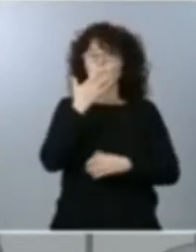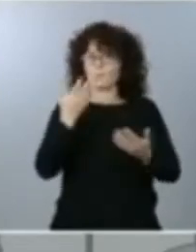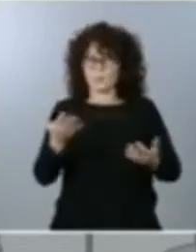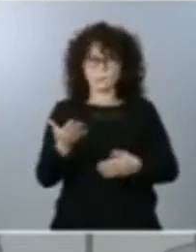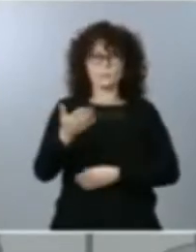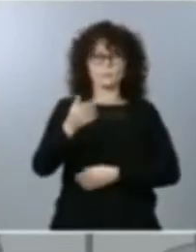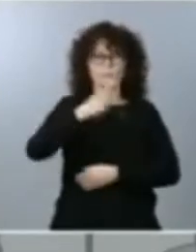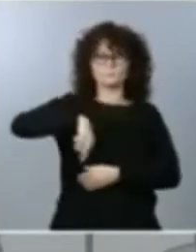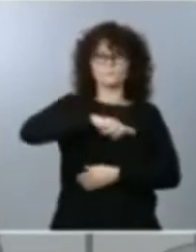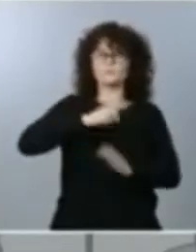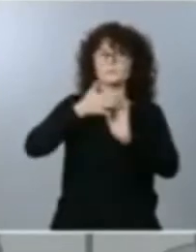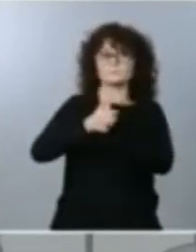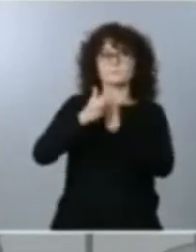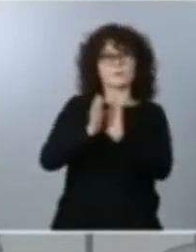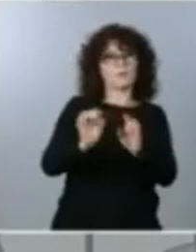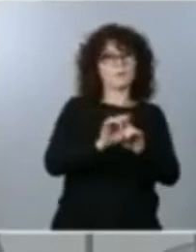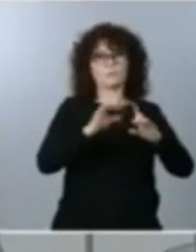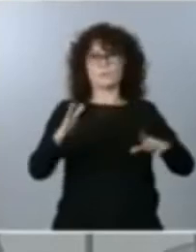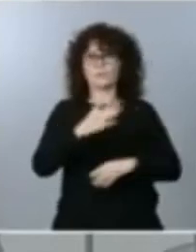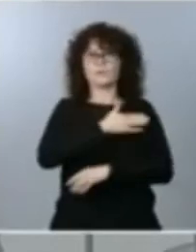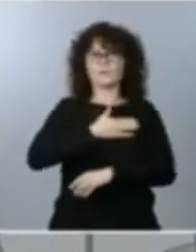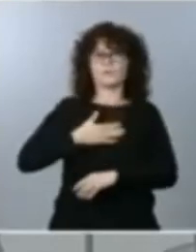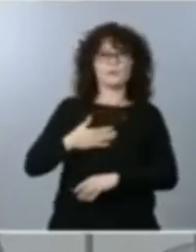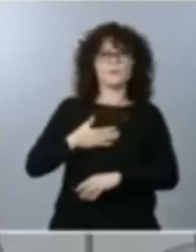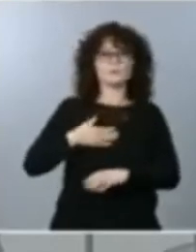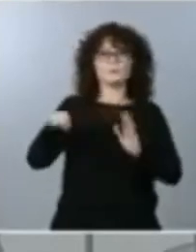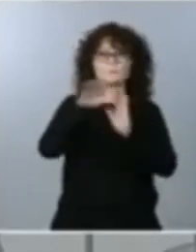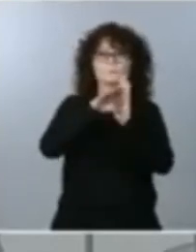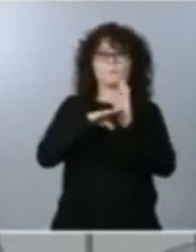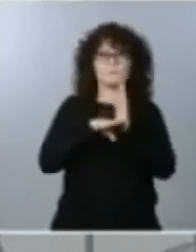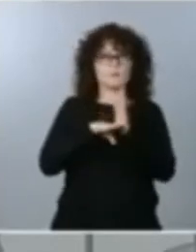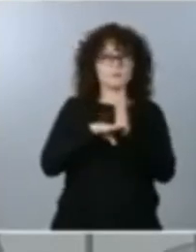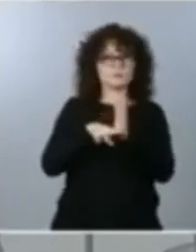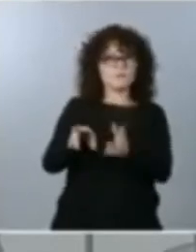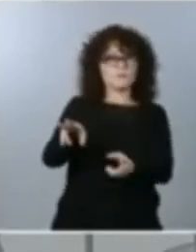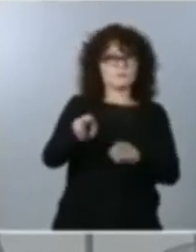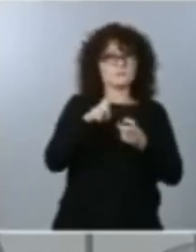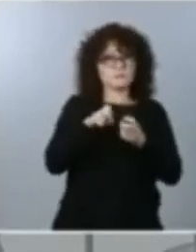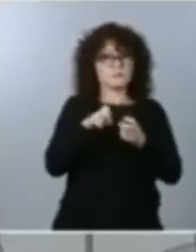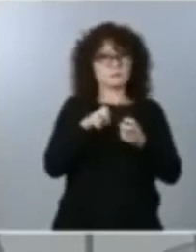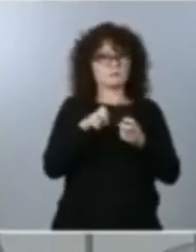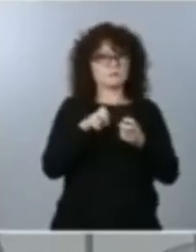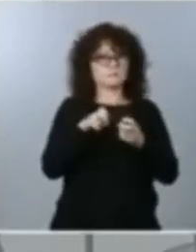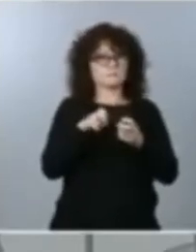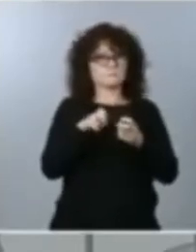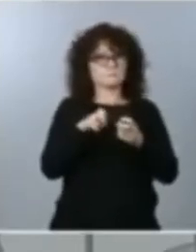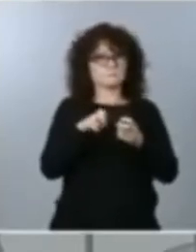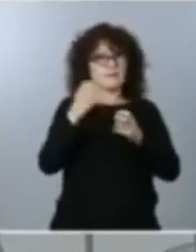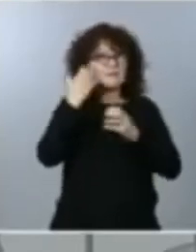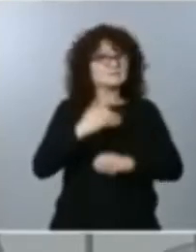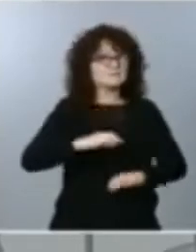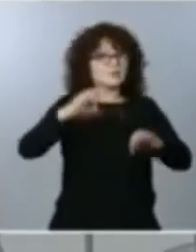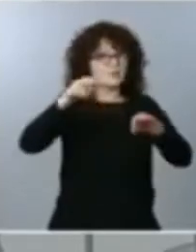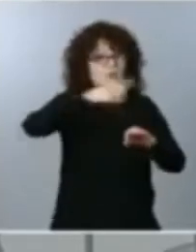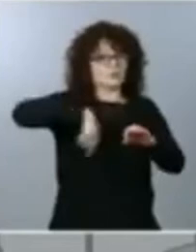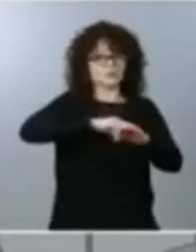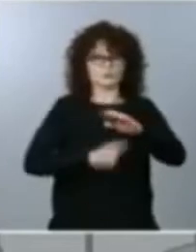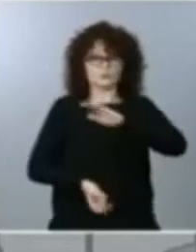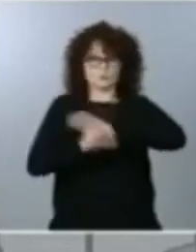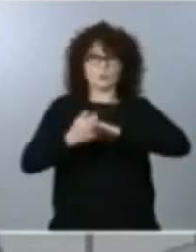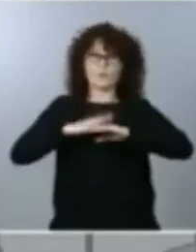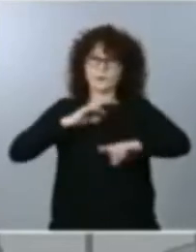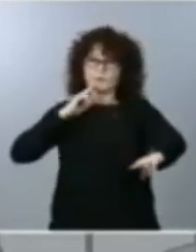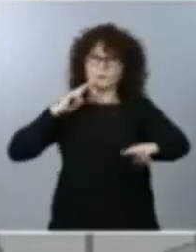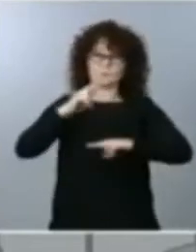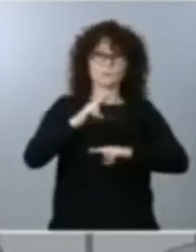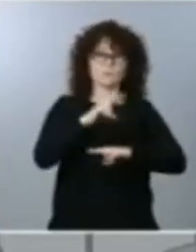de mantener las medidas fiscales expansivas extraordinarias que hemos adoptado para responder a esta crisis durante tanto tiempo como